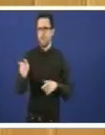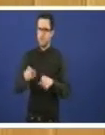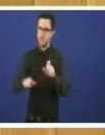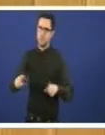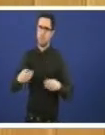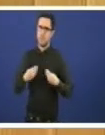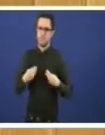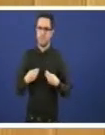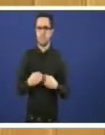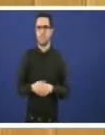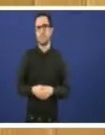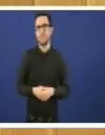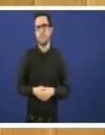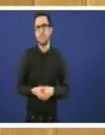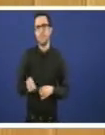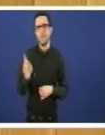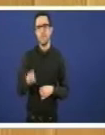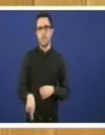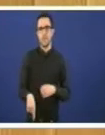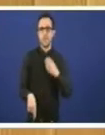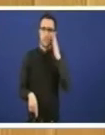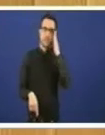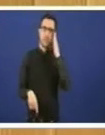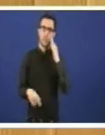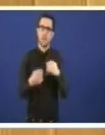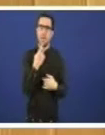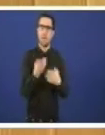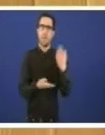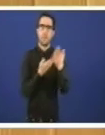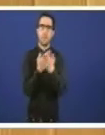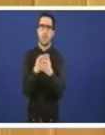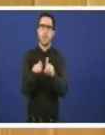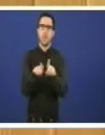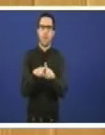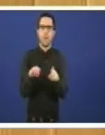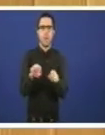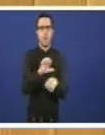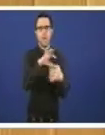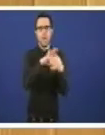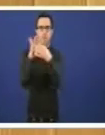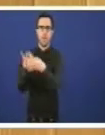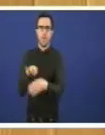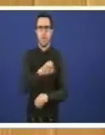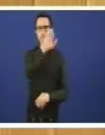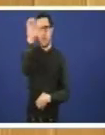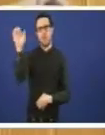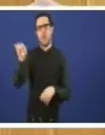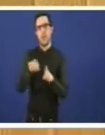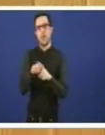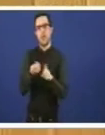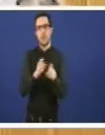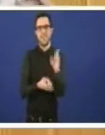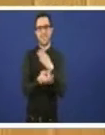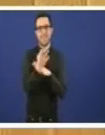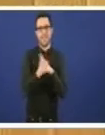se le xisle a nivel europeo para corregir, segundo a Sociedade América